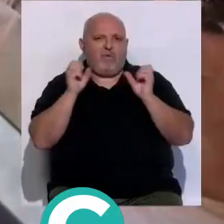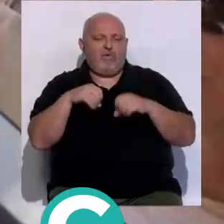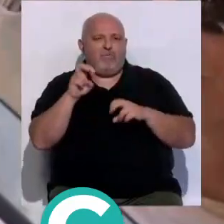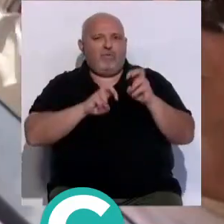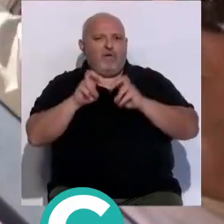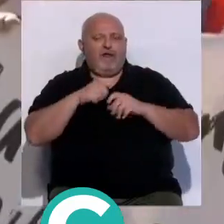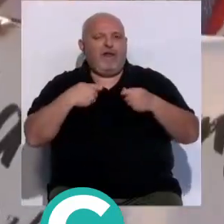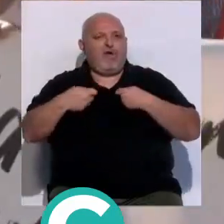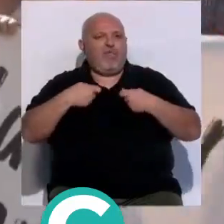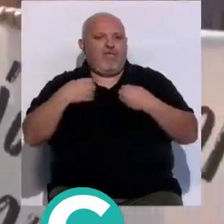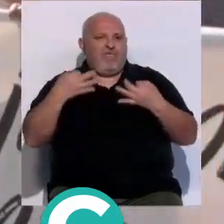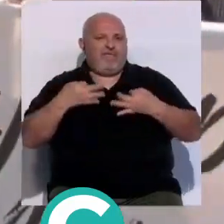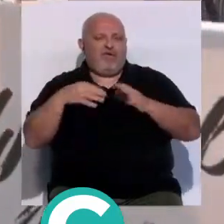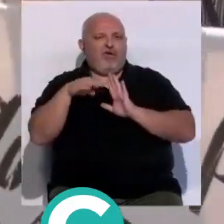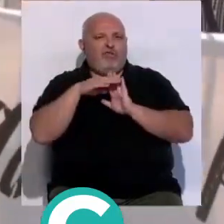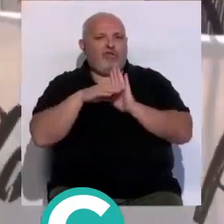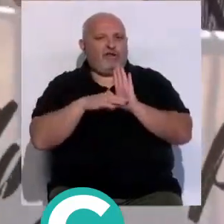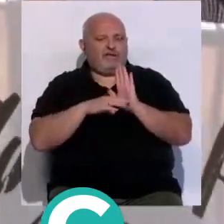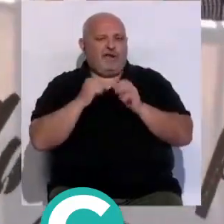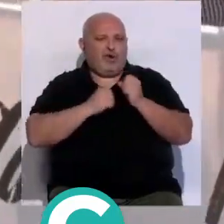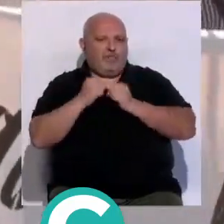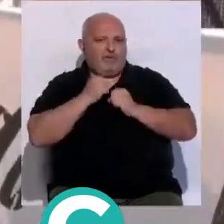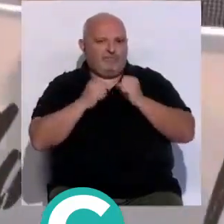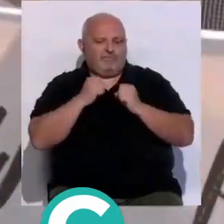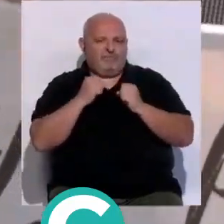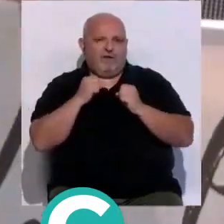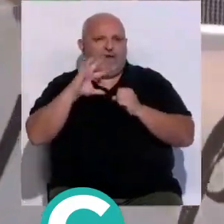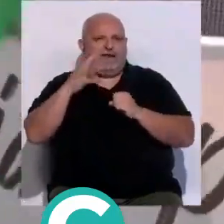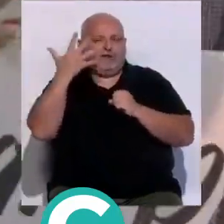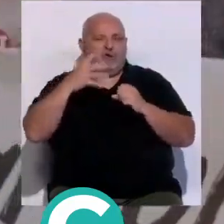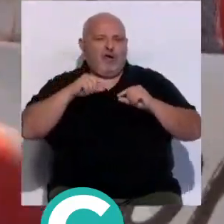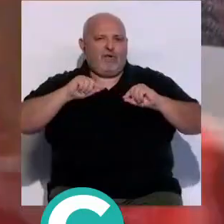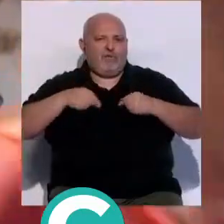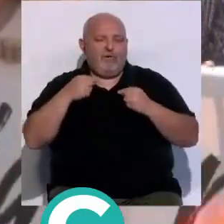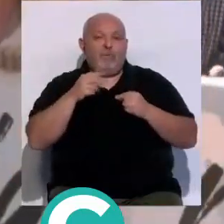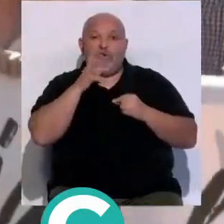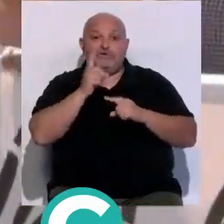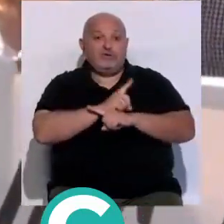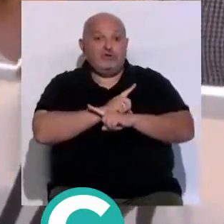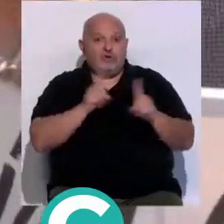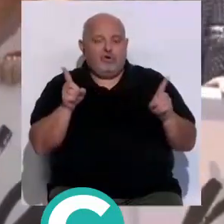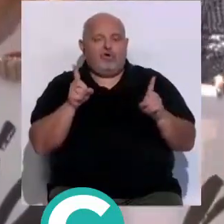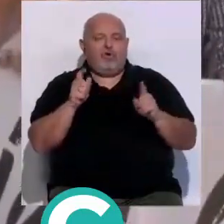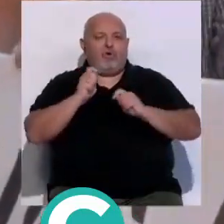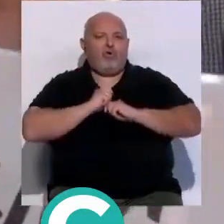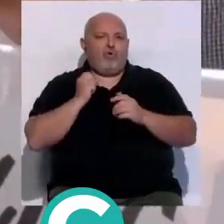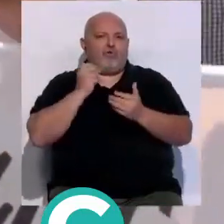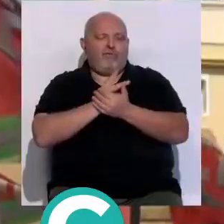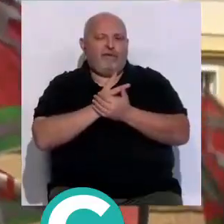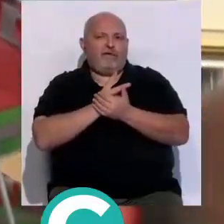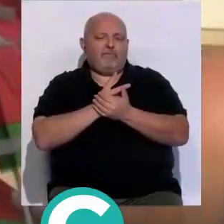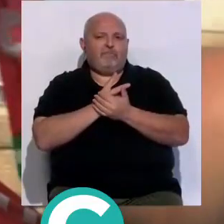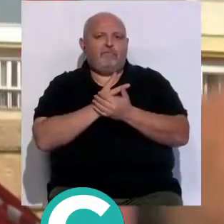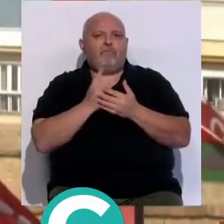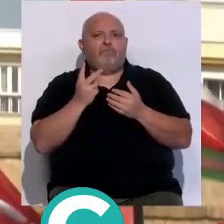negociar las condiciones económicas que van ahí en el quinto acuerdo de negociación colectiva. Porque si no, estamos condenados, estamos forzados a ir